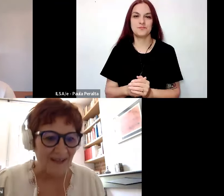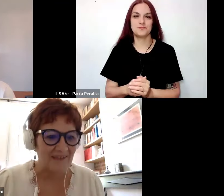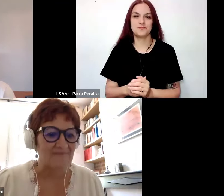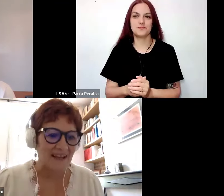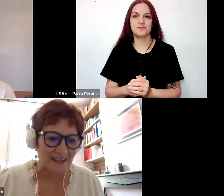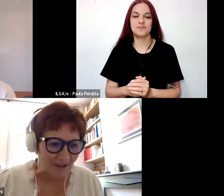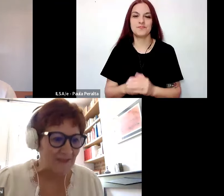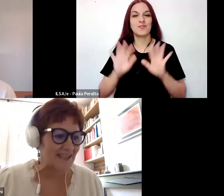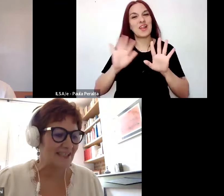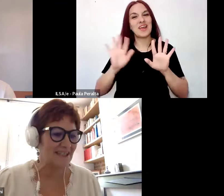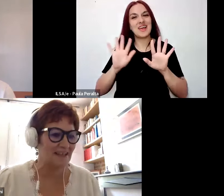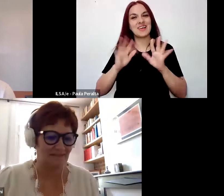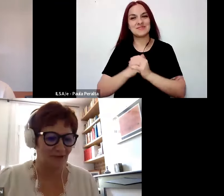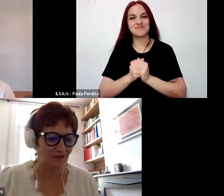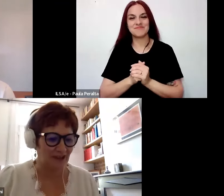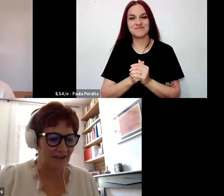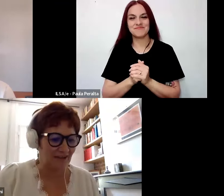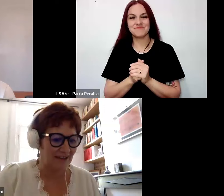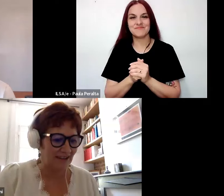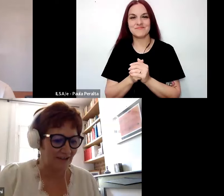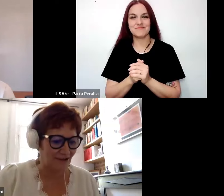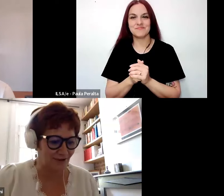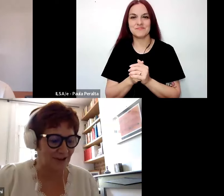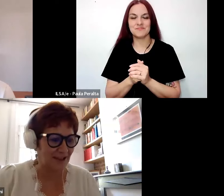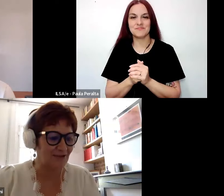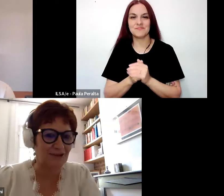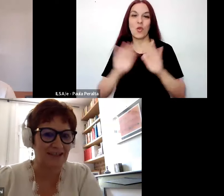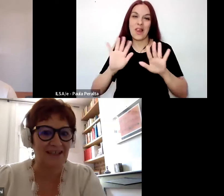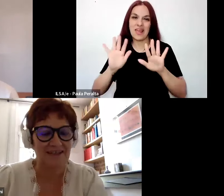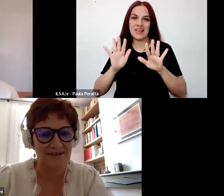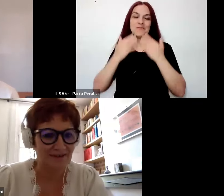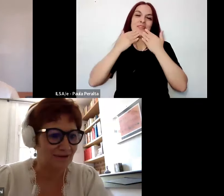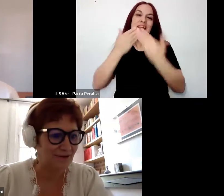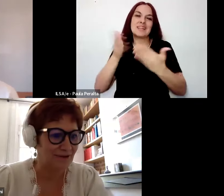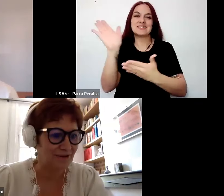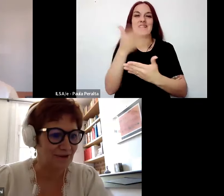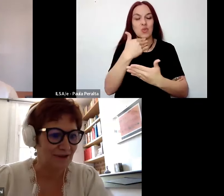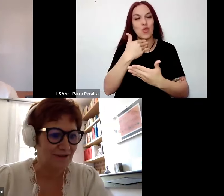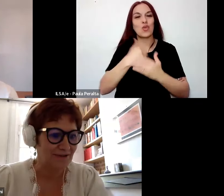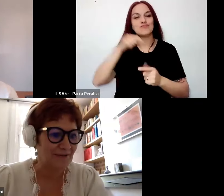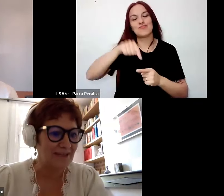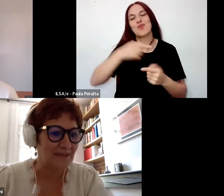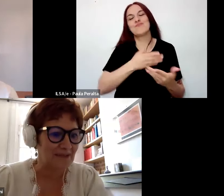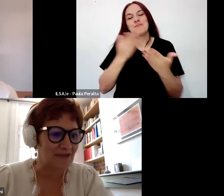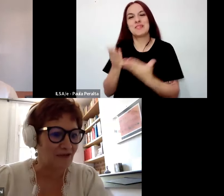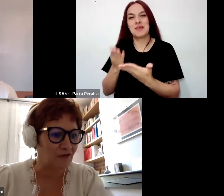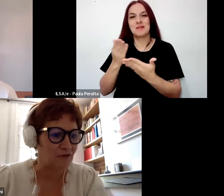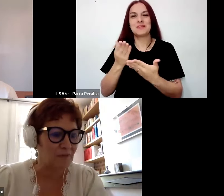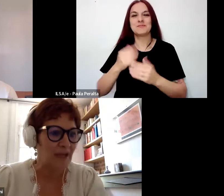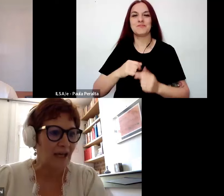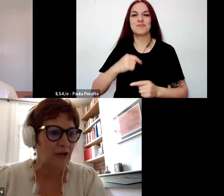Hola, un gran gracias a todos por este recibimiento. Estoy muy